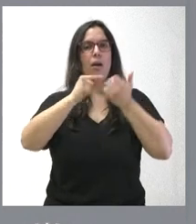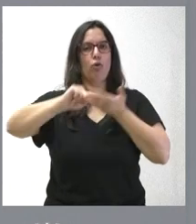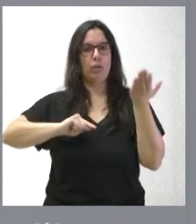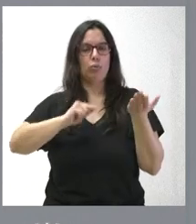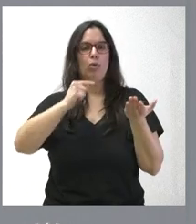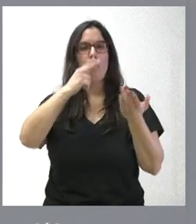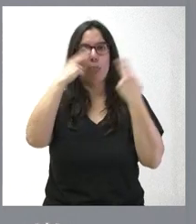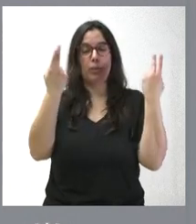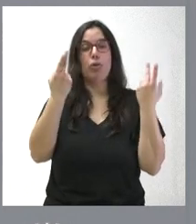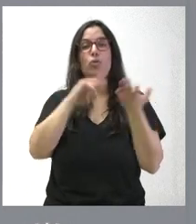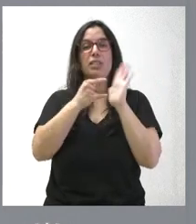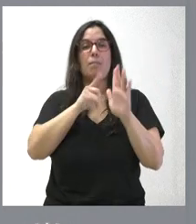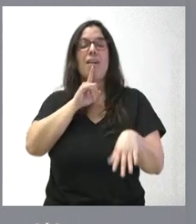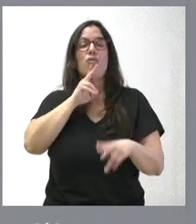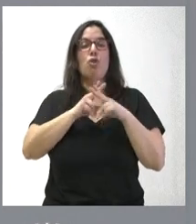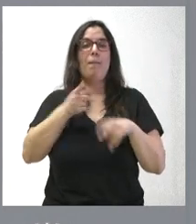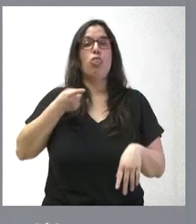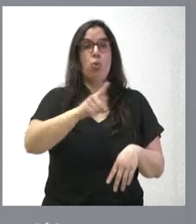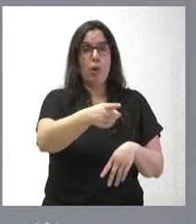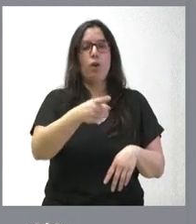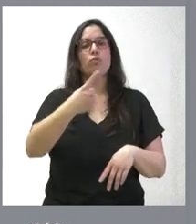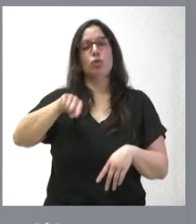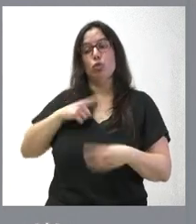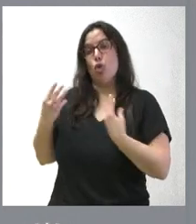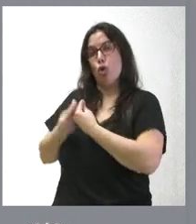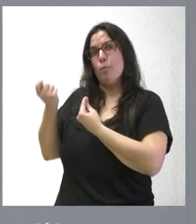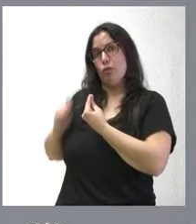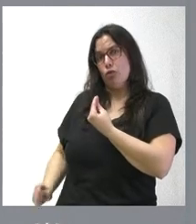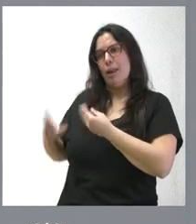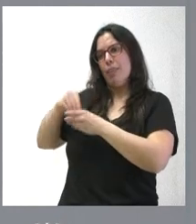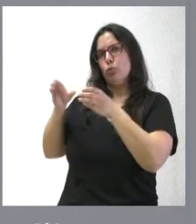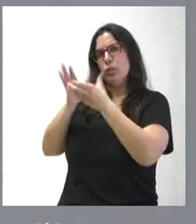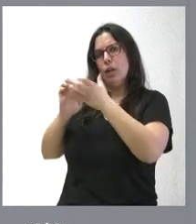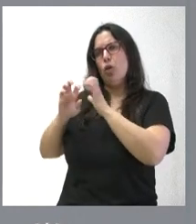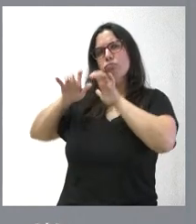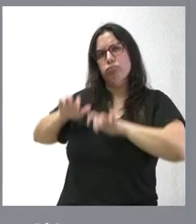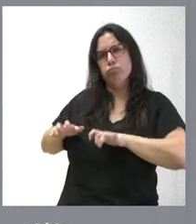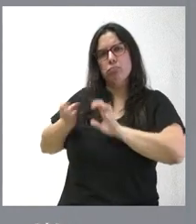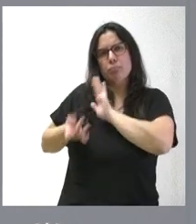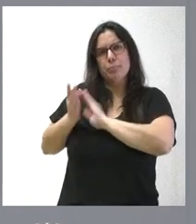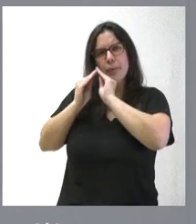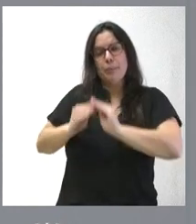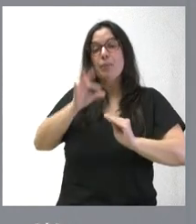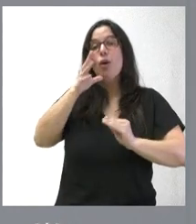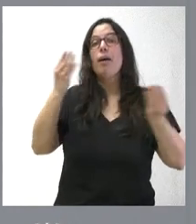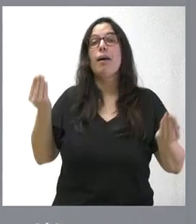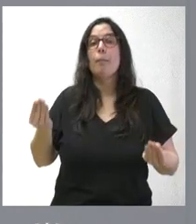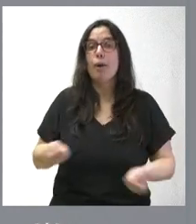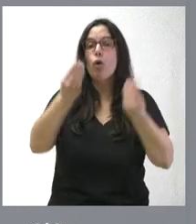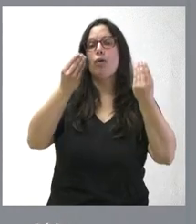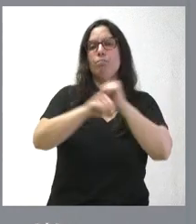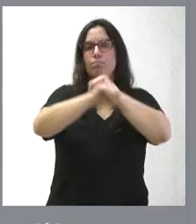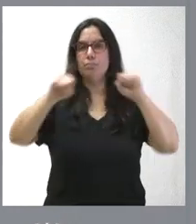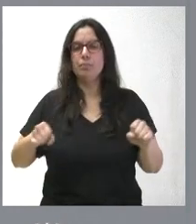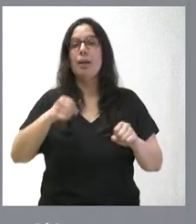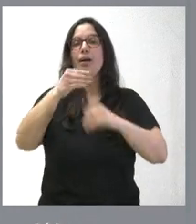sistema DUERO, que hemos desarrollado con los profesionales de la Junta de Castilla y León. Y lo que hacemos ahora es mejorarlo y fortalecerlo, que llevará a cabo un sistema